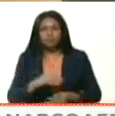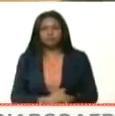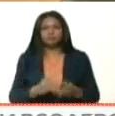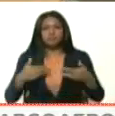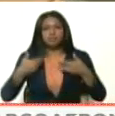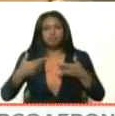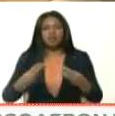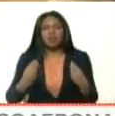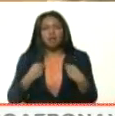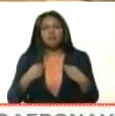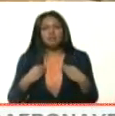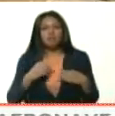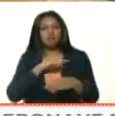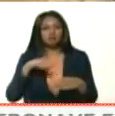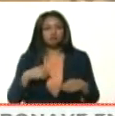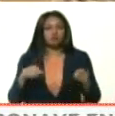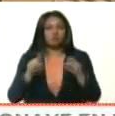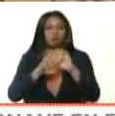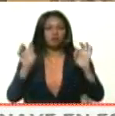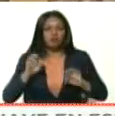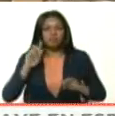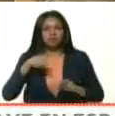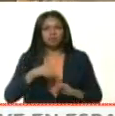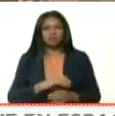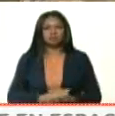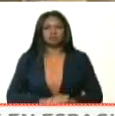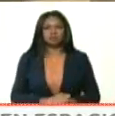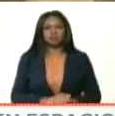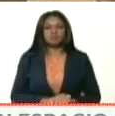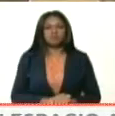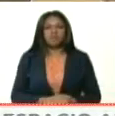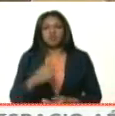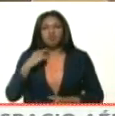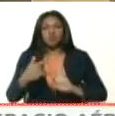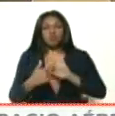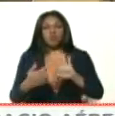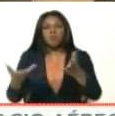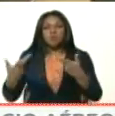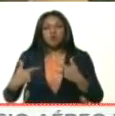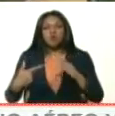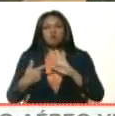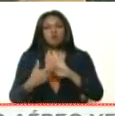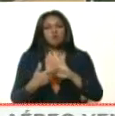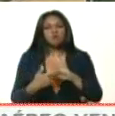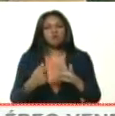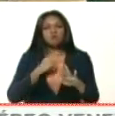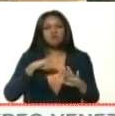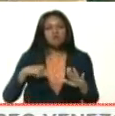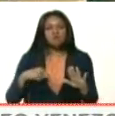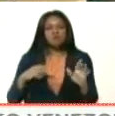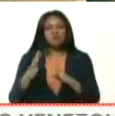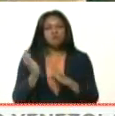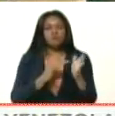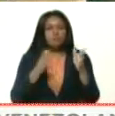entregar su vida por nosotros a un revolucionario. Eso fue lo que nos mandó nuestro Creador.